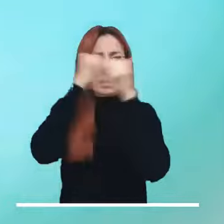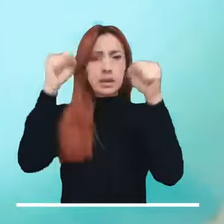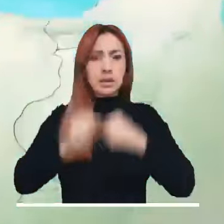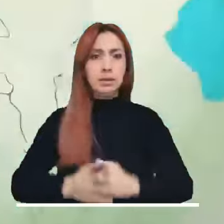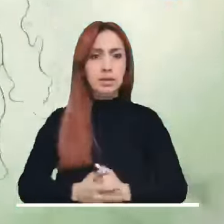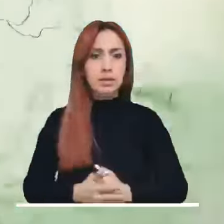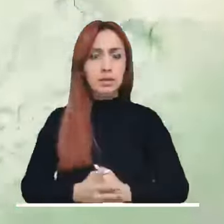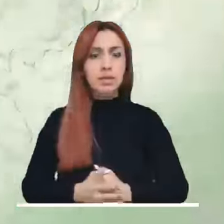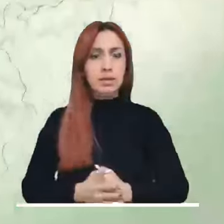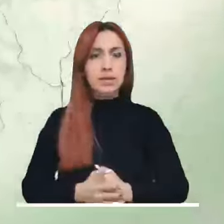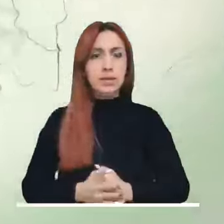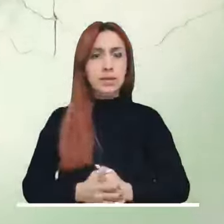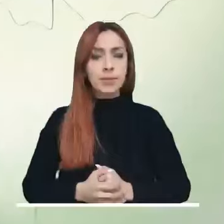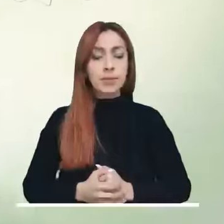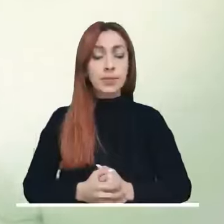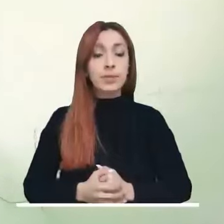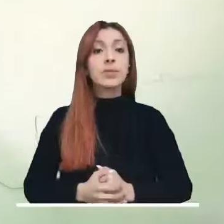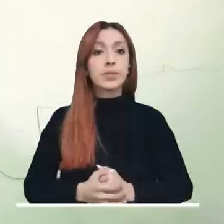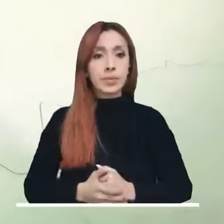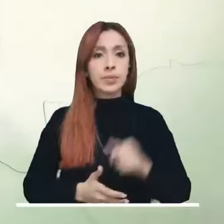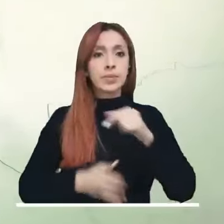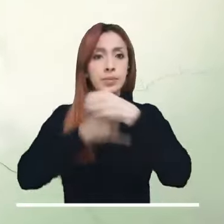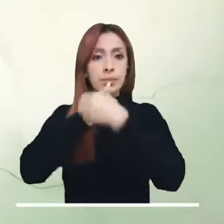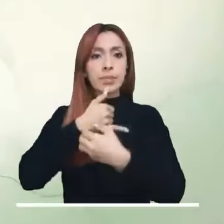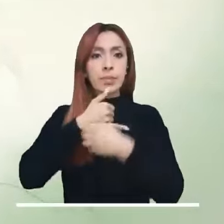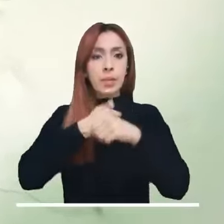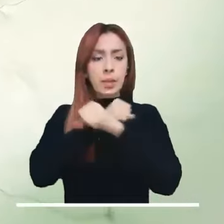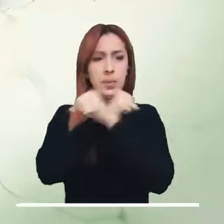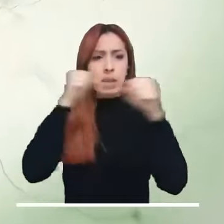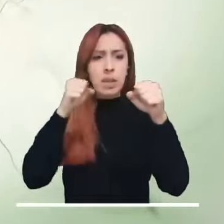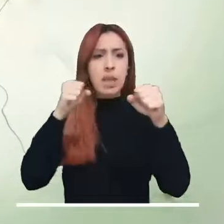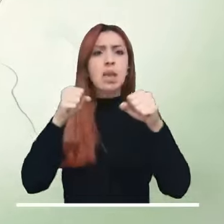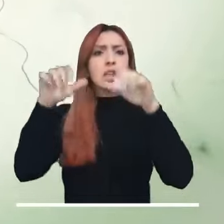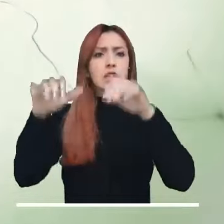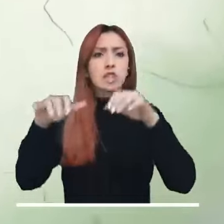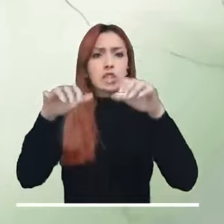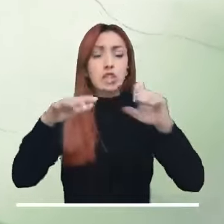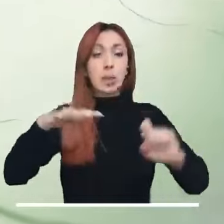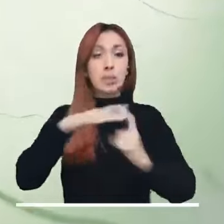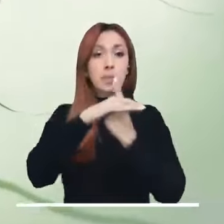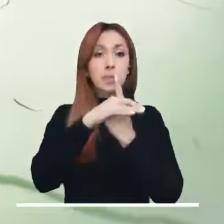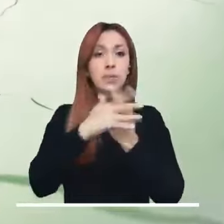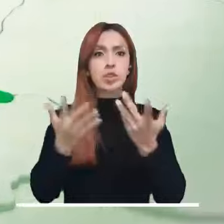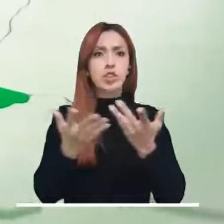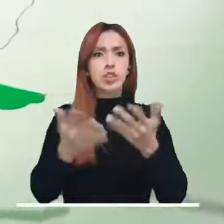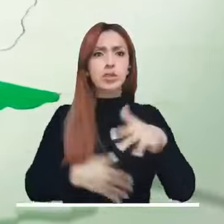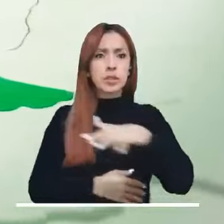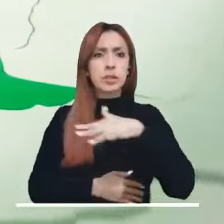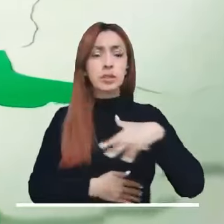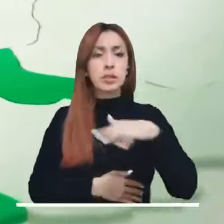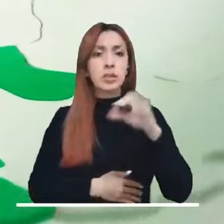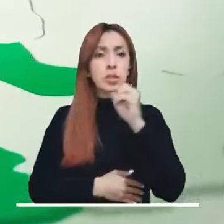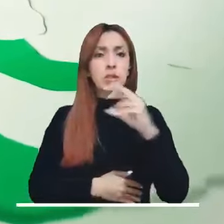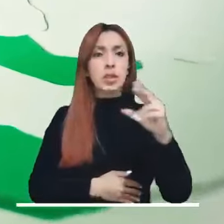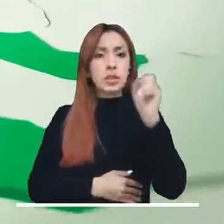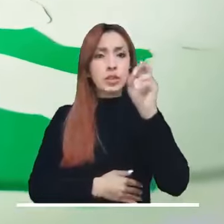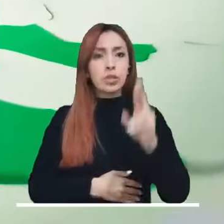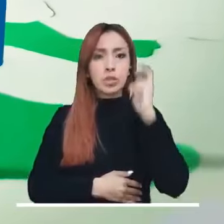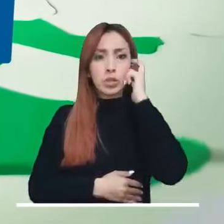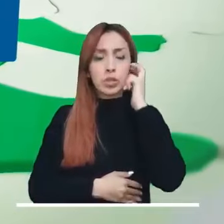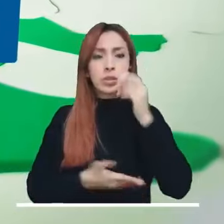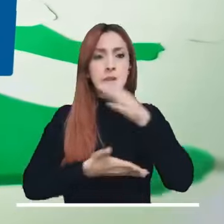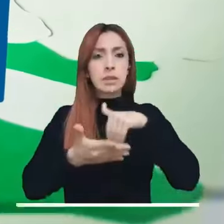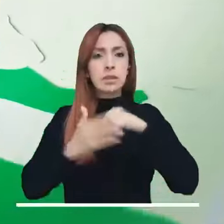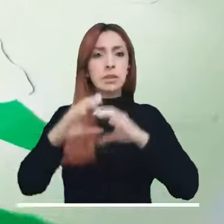la mañana. El Pacífico promete un despertar de lluvias ligeras y esporádicas en áreas puntuales del oriente y sur de